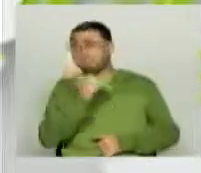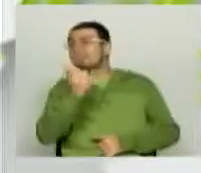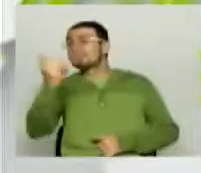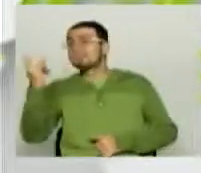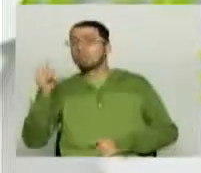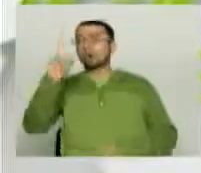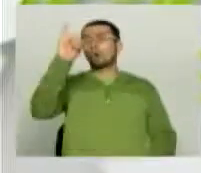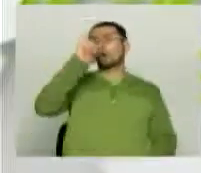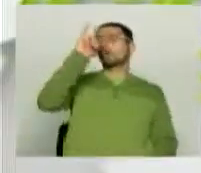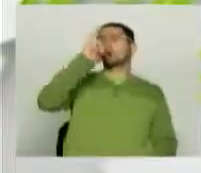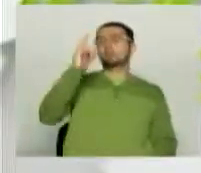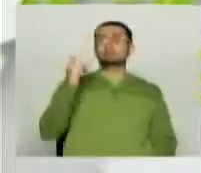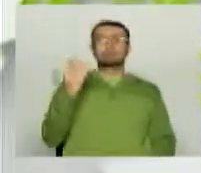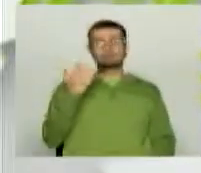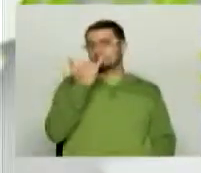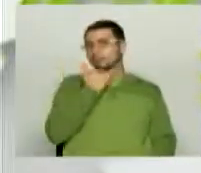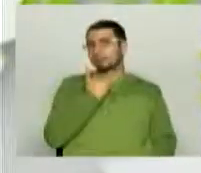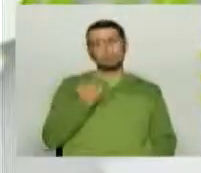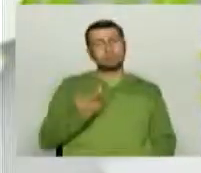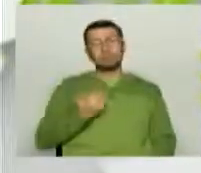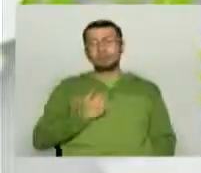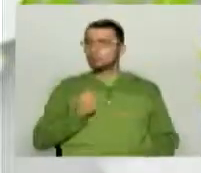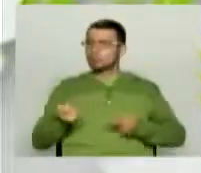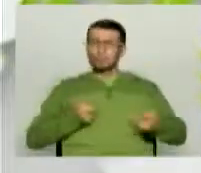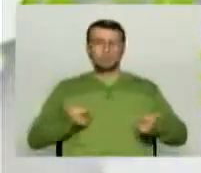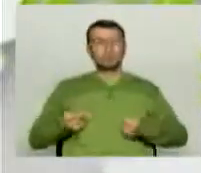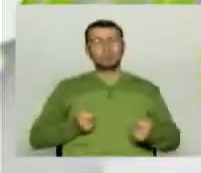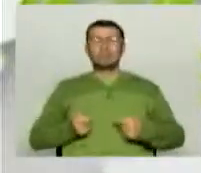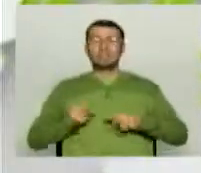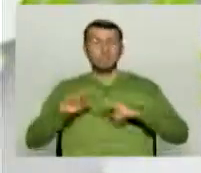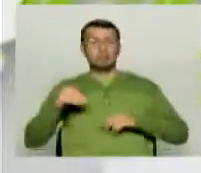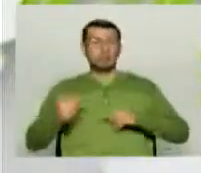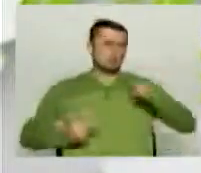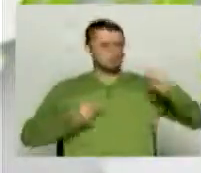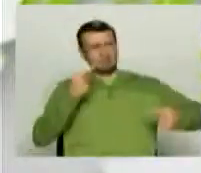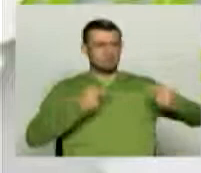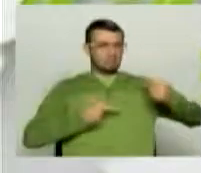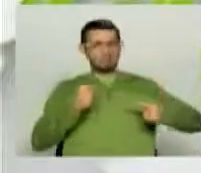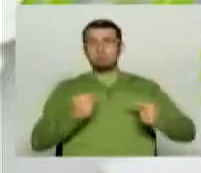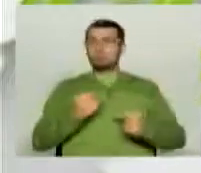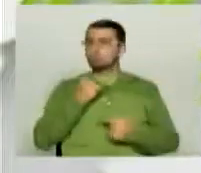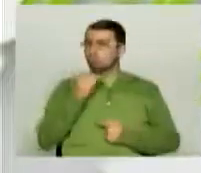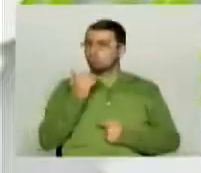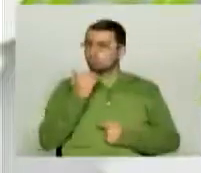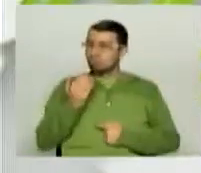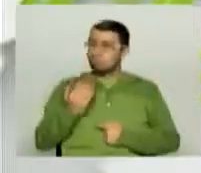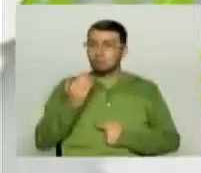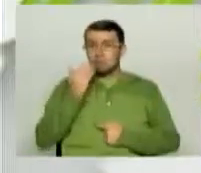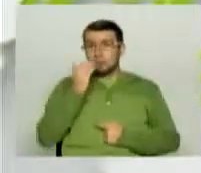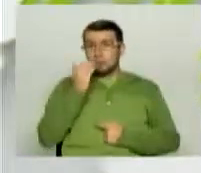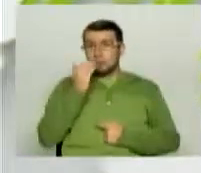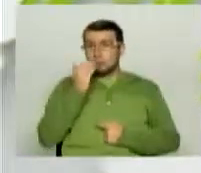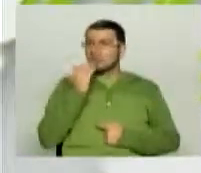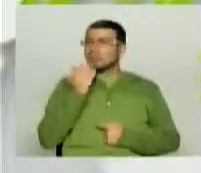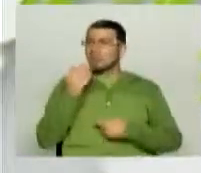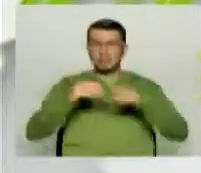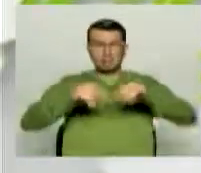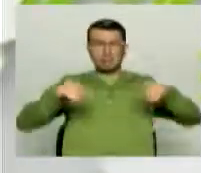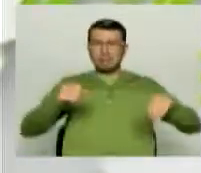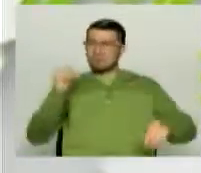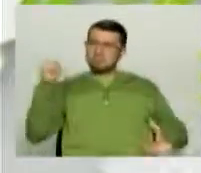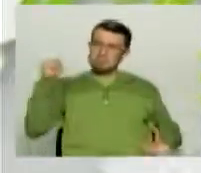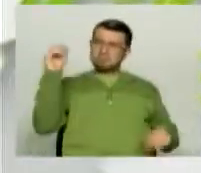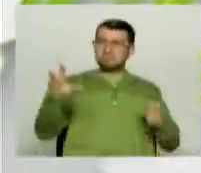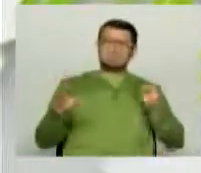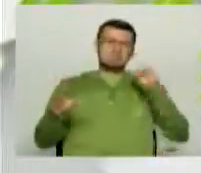y lamentablemente no controlamos eso y por eso van los desmanes no sé en qué momento se metió el cuento y cuesta de la maicena de la harina